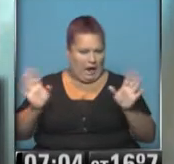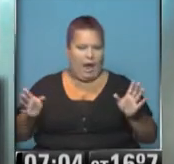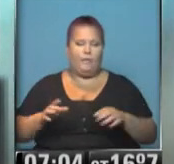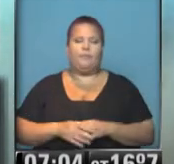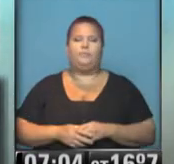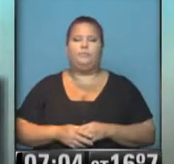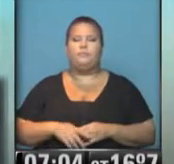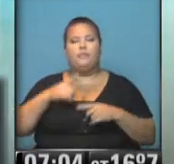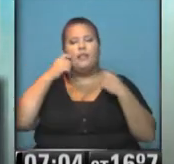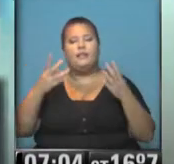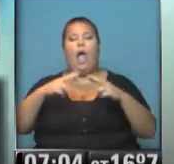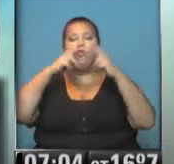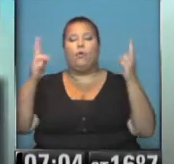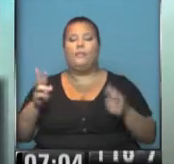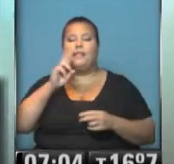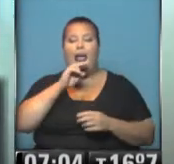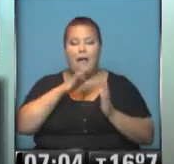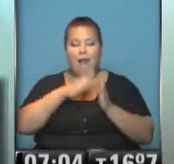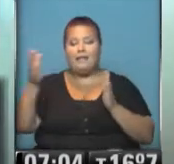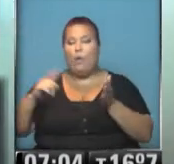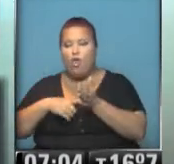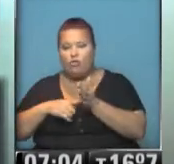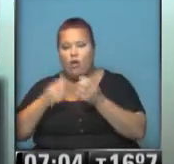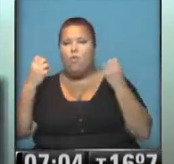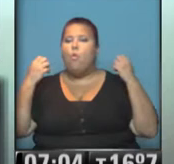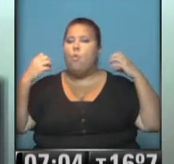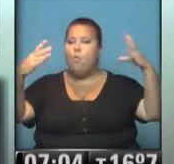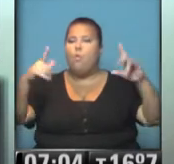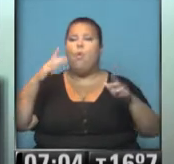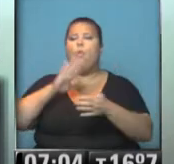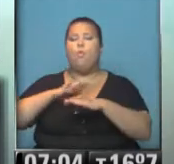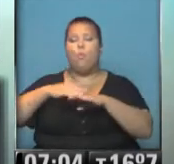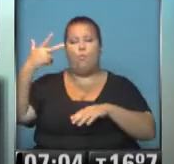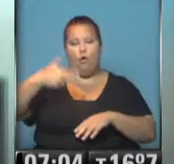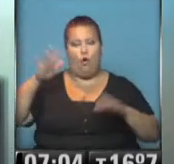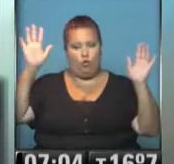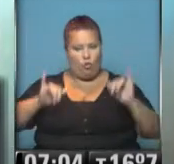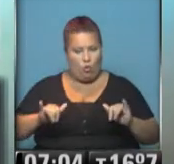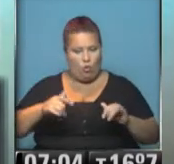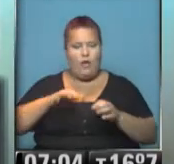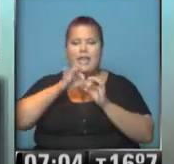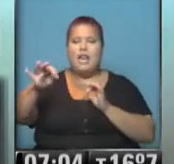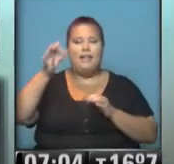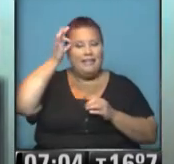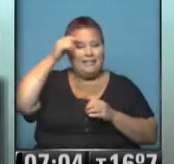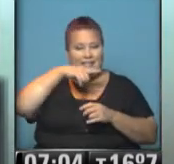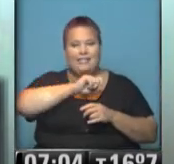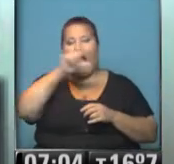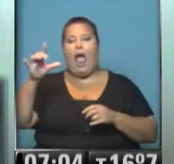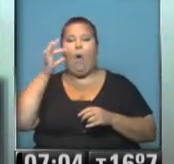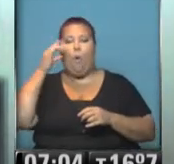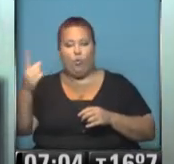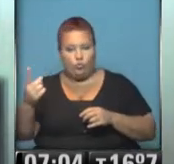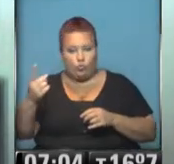Y veamos en la autopista La Plata-Buenos Aires. No funcionan las luminarias. Por falta de suministro eléctrico del kilómetro 37 al 41.